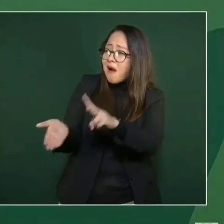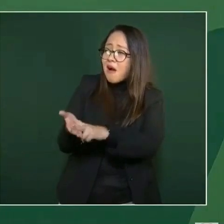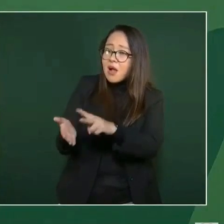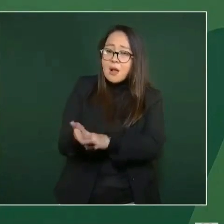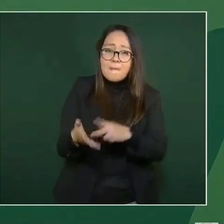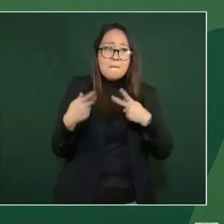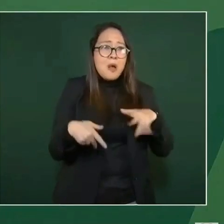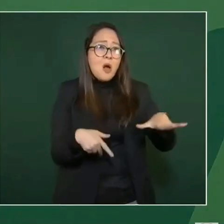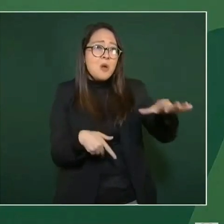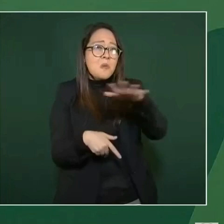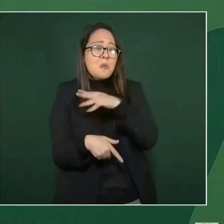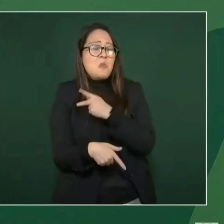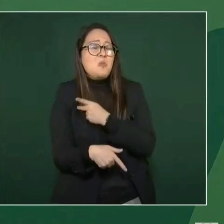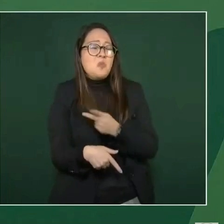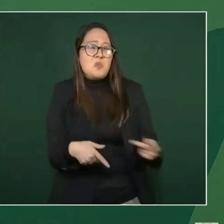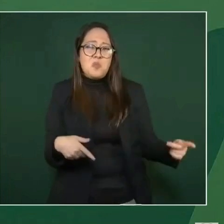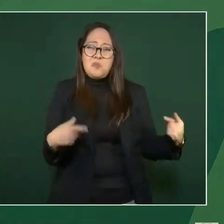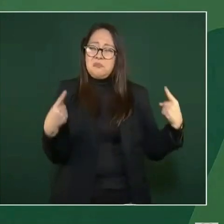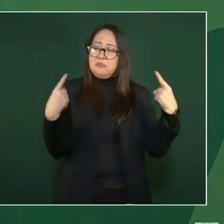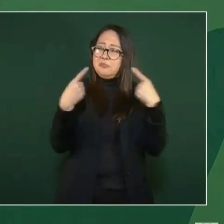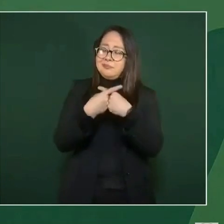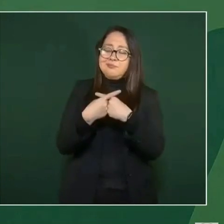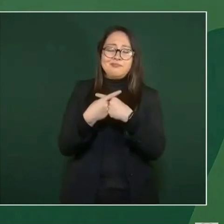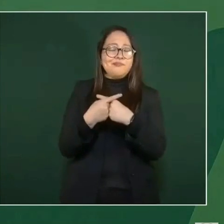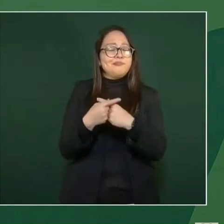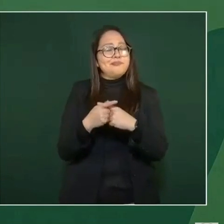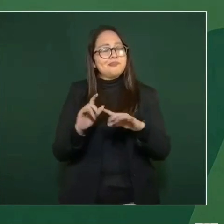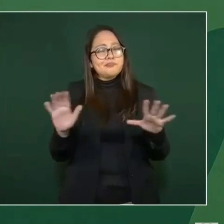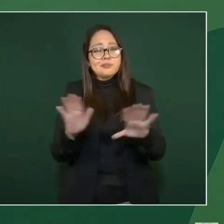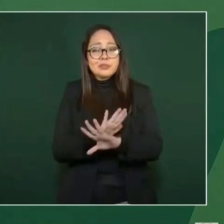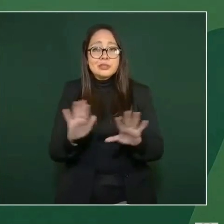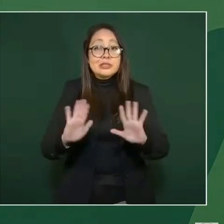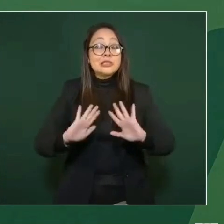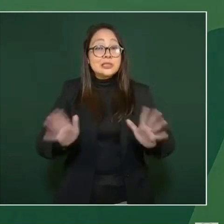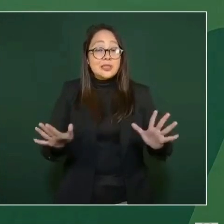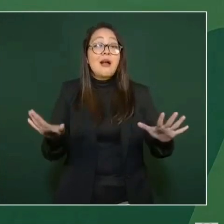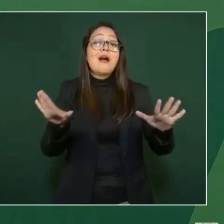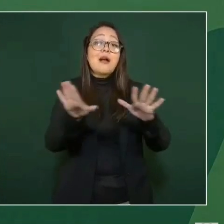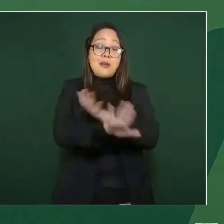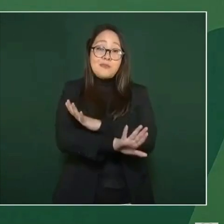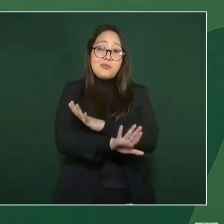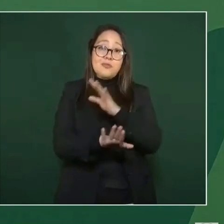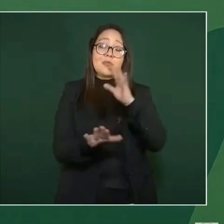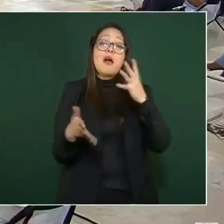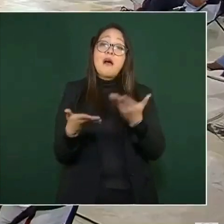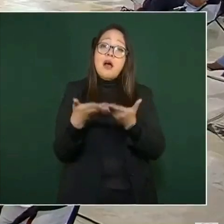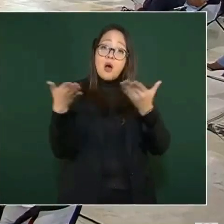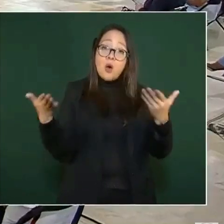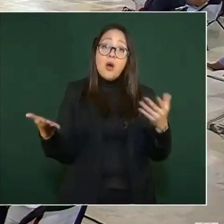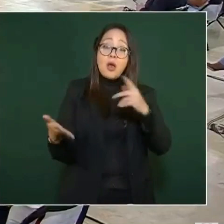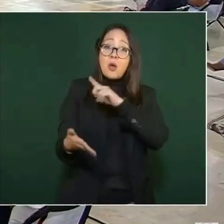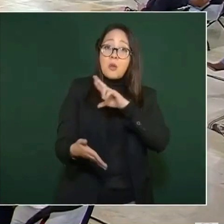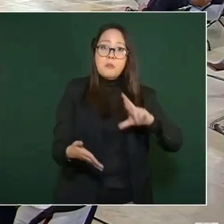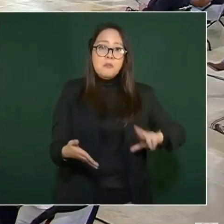ahora tienen un buen gobernador, un